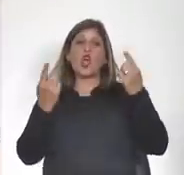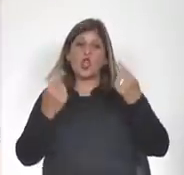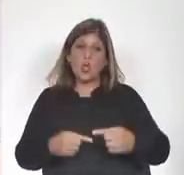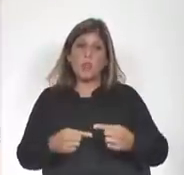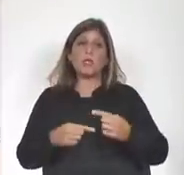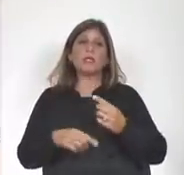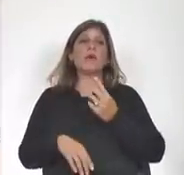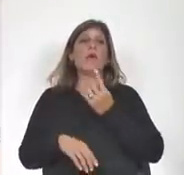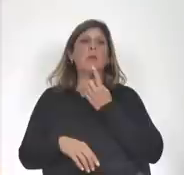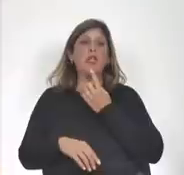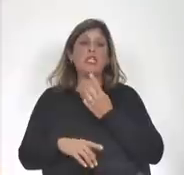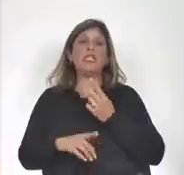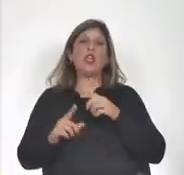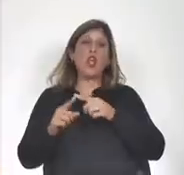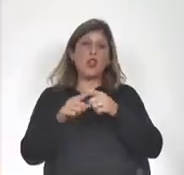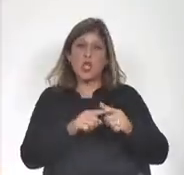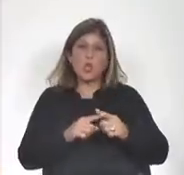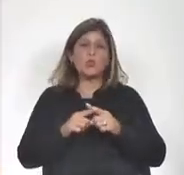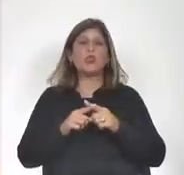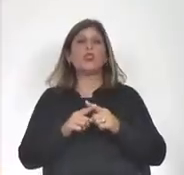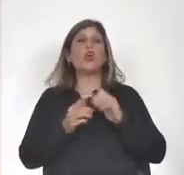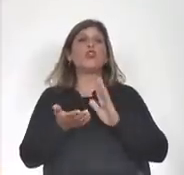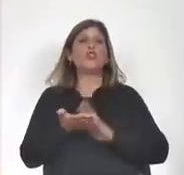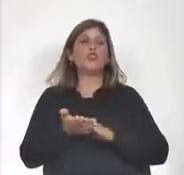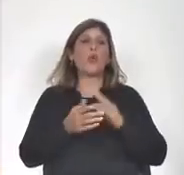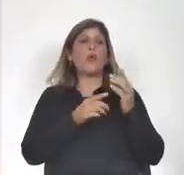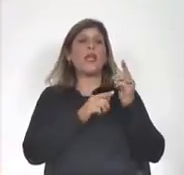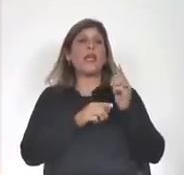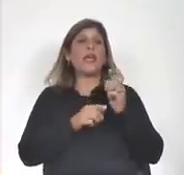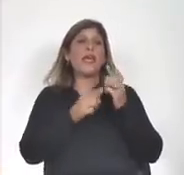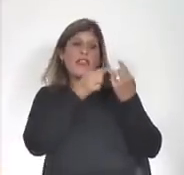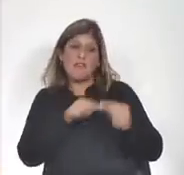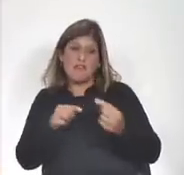discusión sobre las diferencias y los acuerdos que podamos tener.